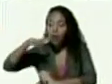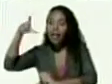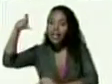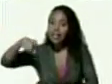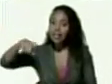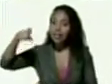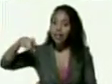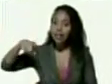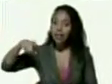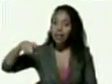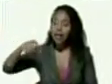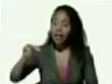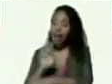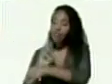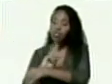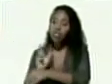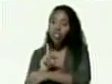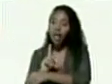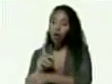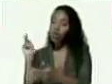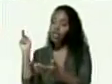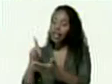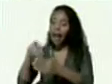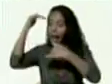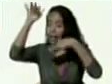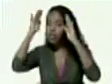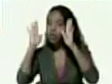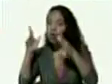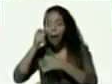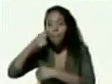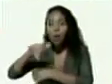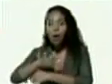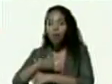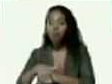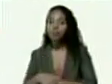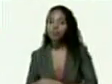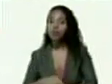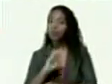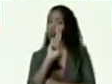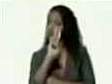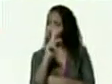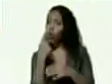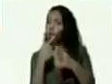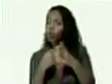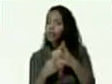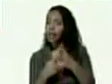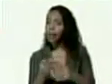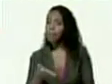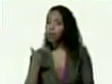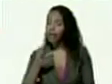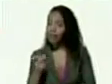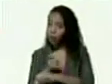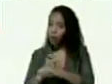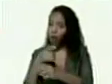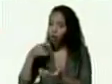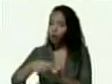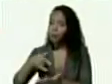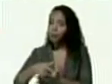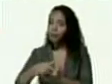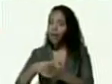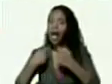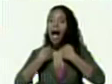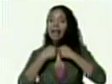y la velocidad con que llega la atención al pueblo dos cosas mervin aristóbulo